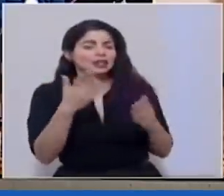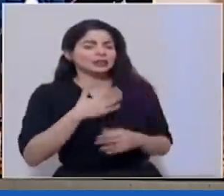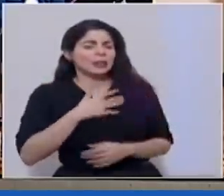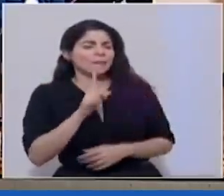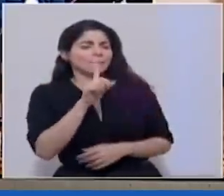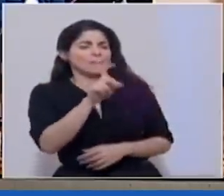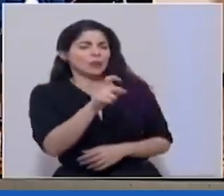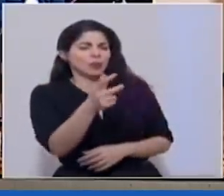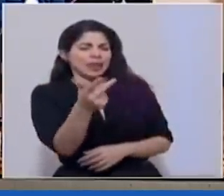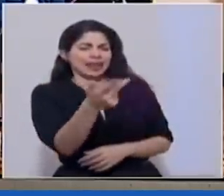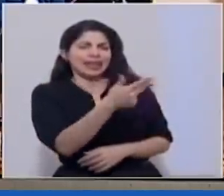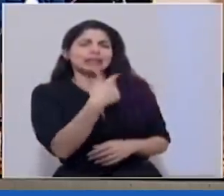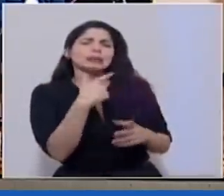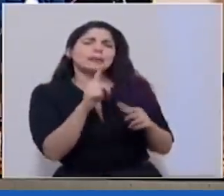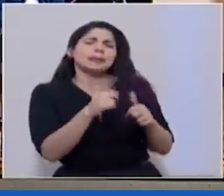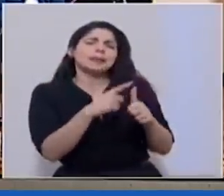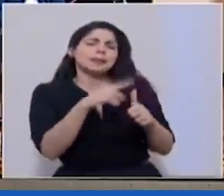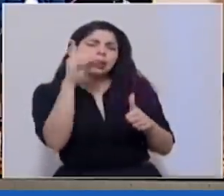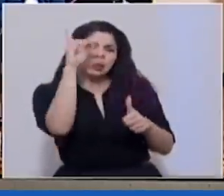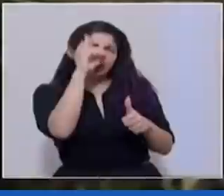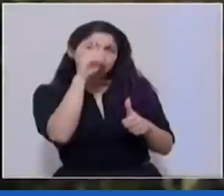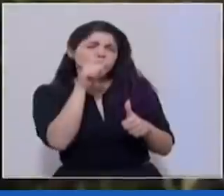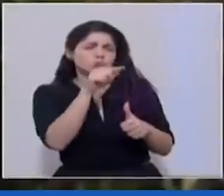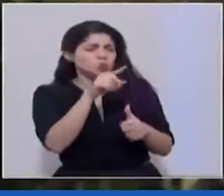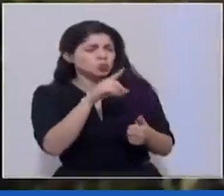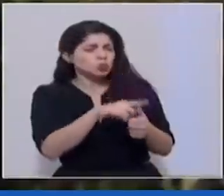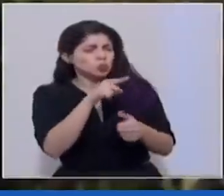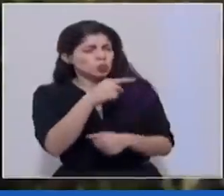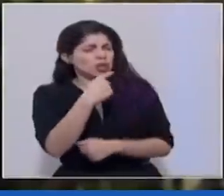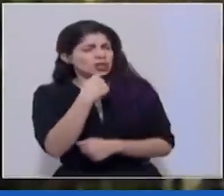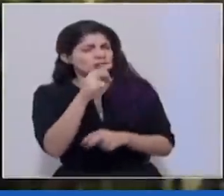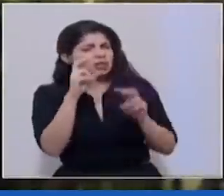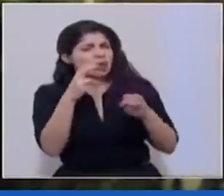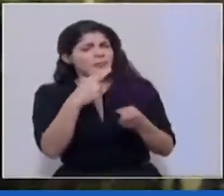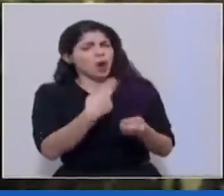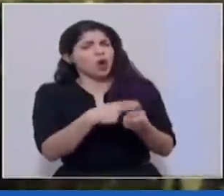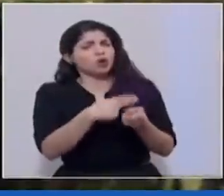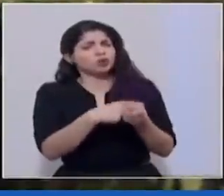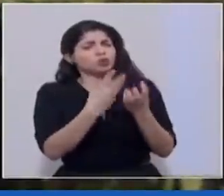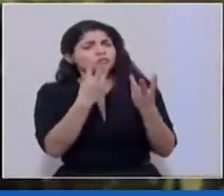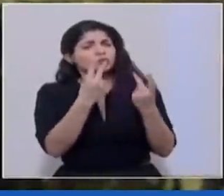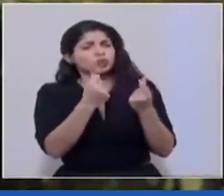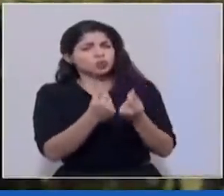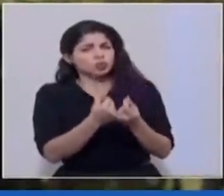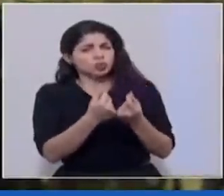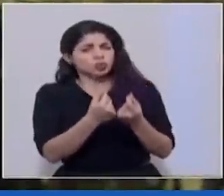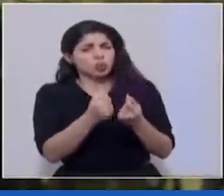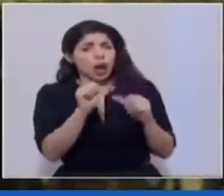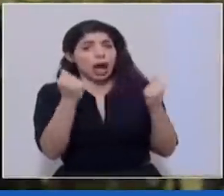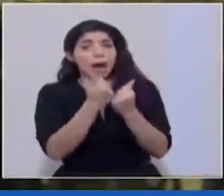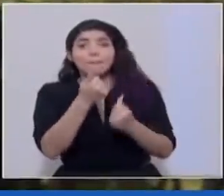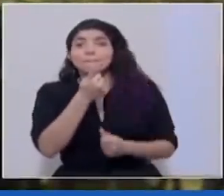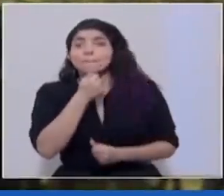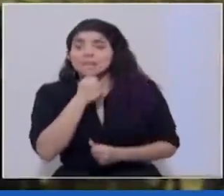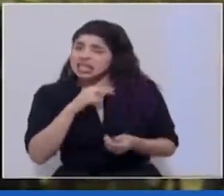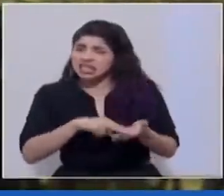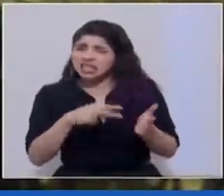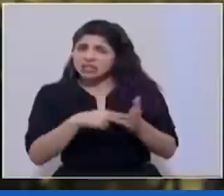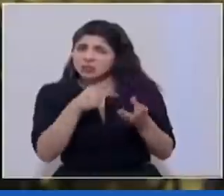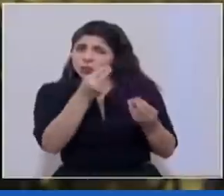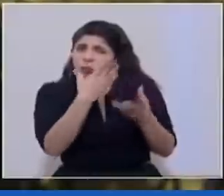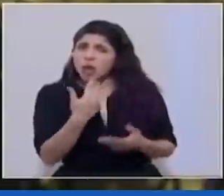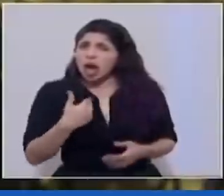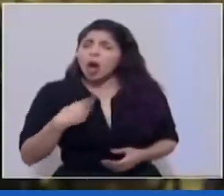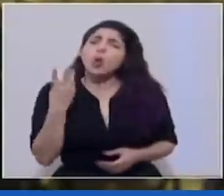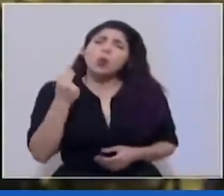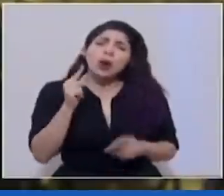consultas para los tres. Quería iniciar con el doctor Salas. Doctor, usted mencionó el tema de las hospitalizaciones del sector privado. Se tiene detalle de